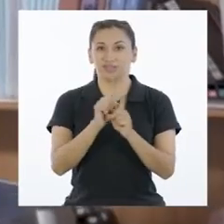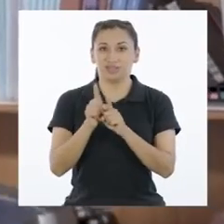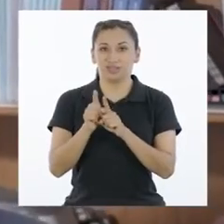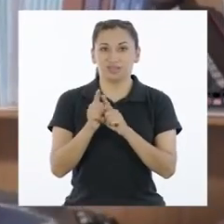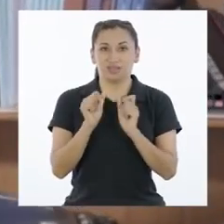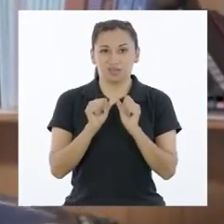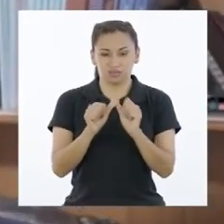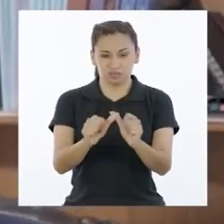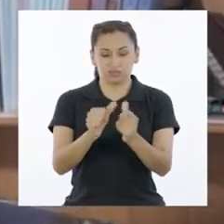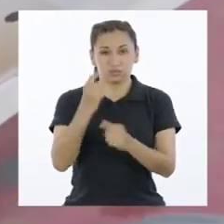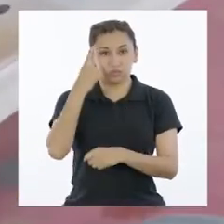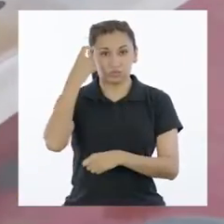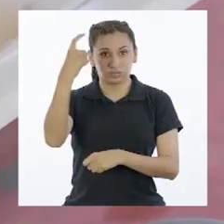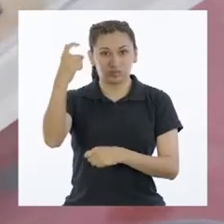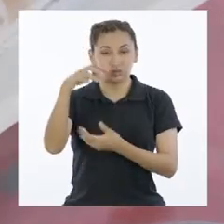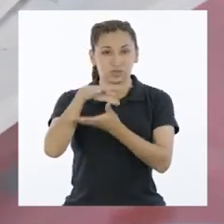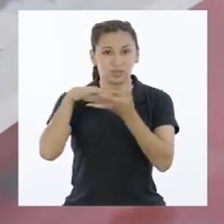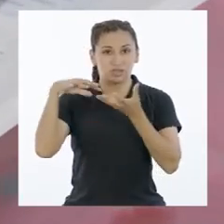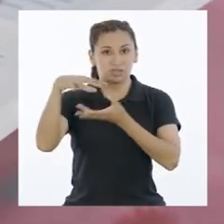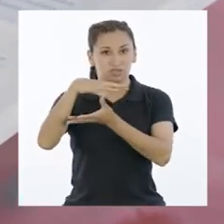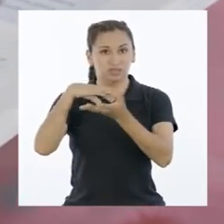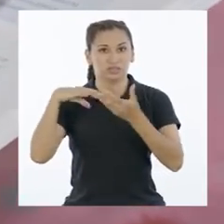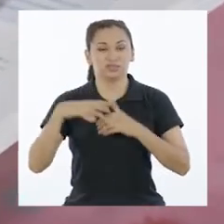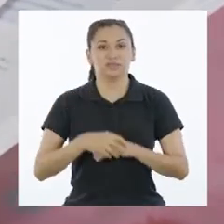Y mantener nuestros sueños